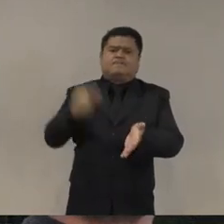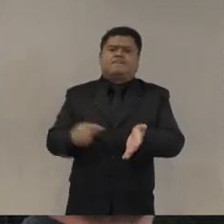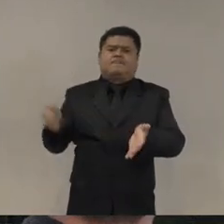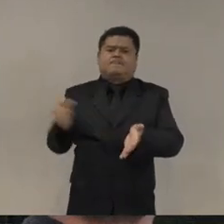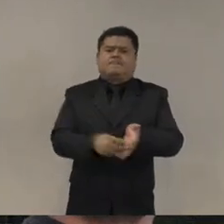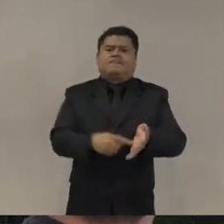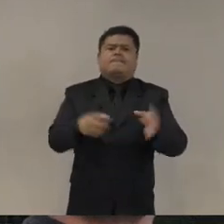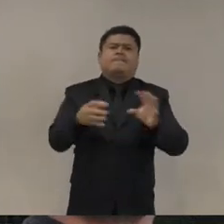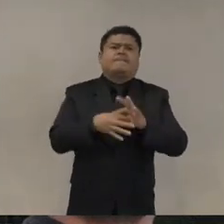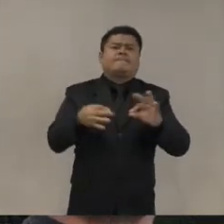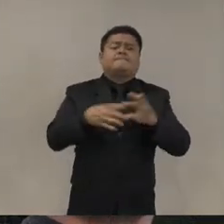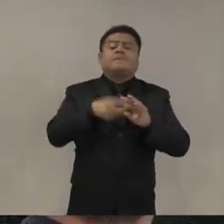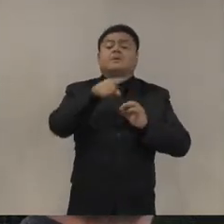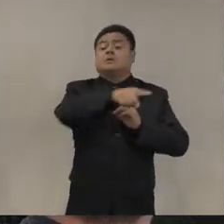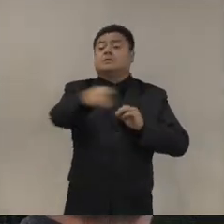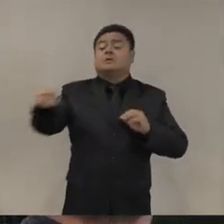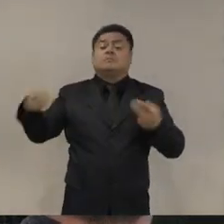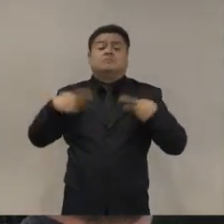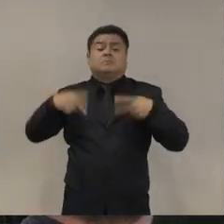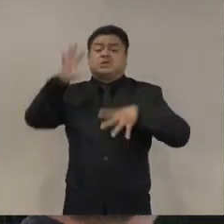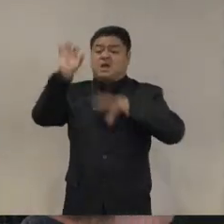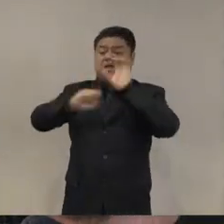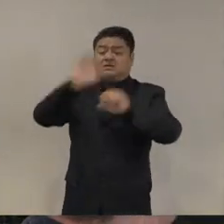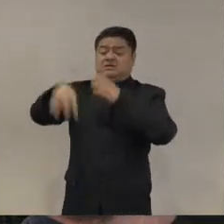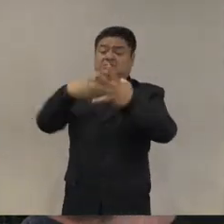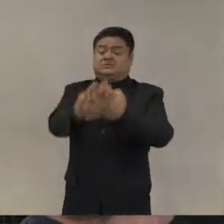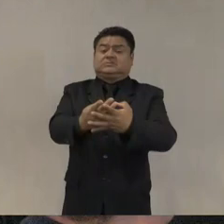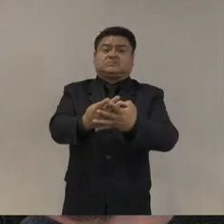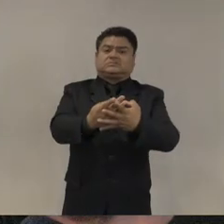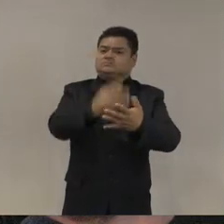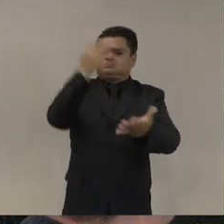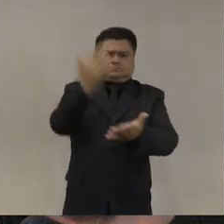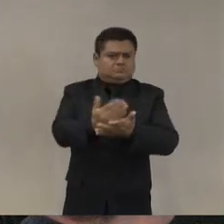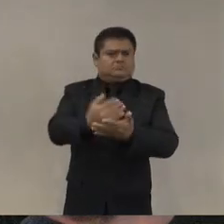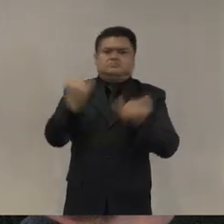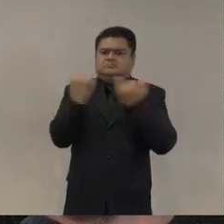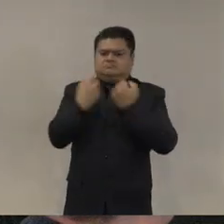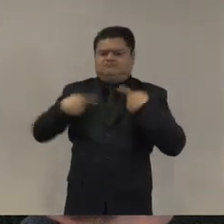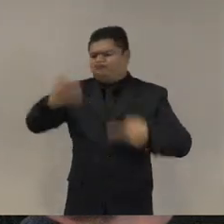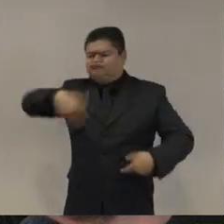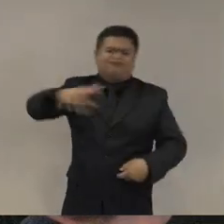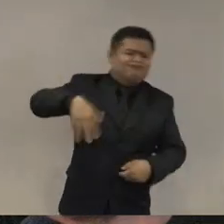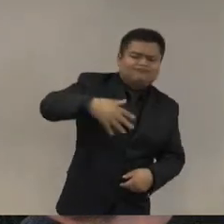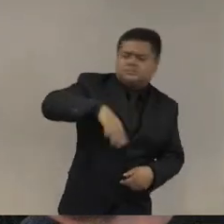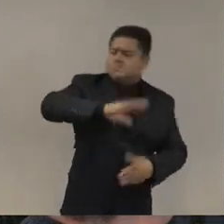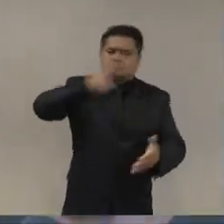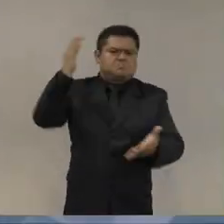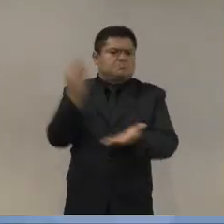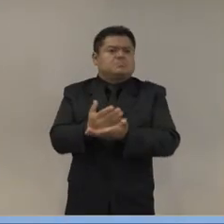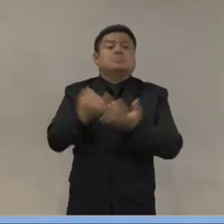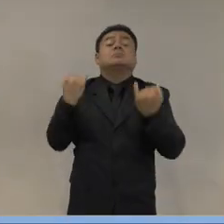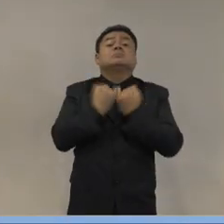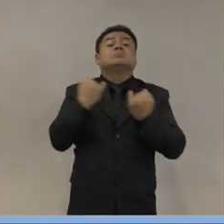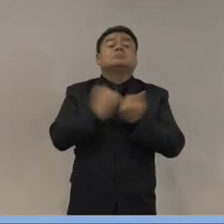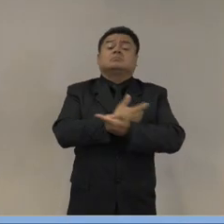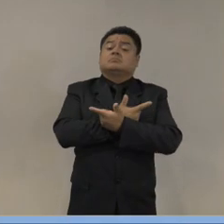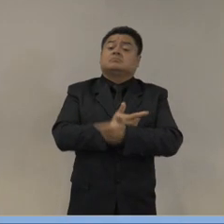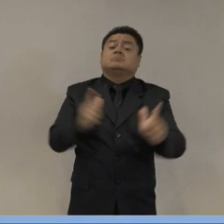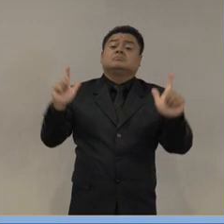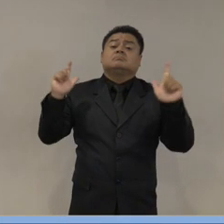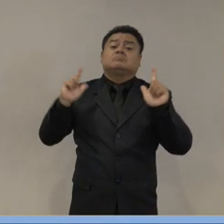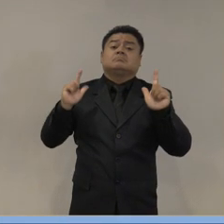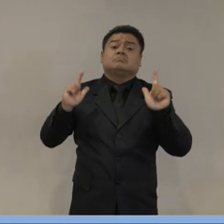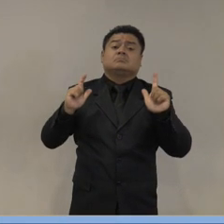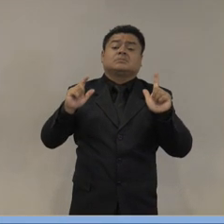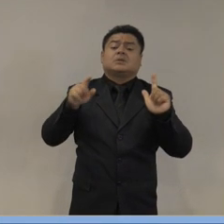suspendieran órdenes de aprehensión, que se cesara la persecución, se logró la liberación de